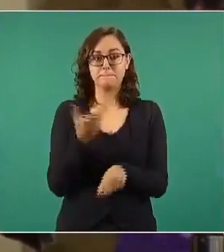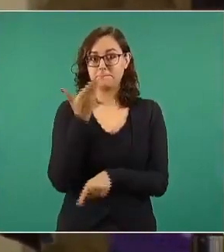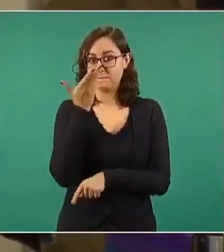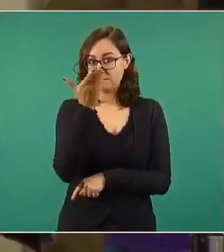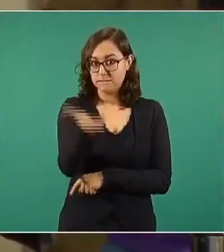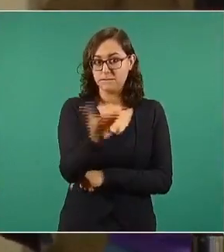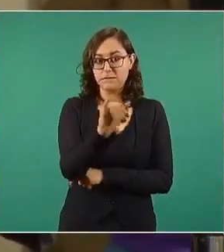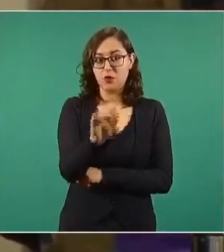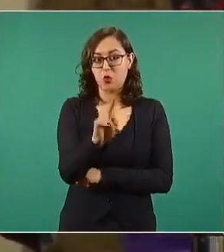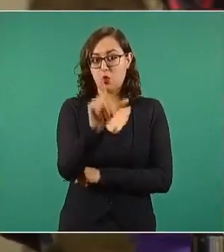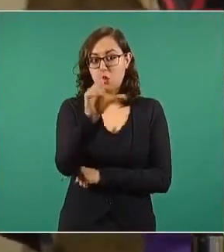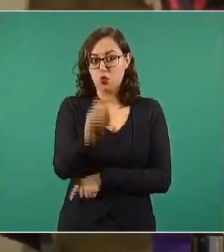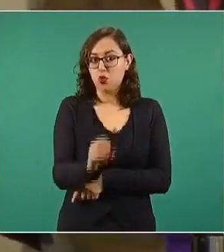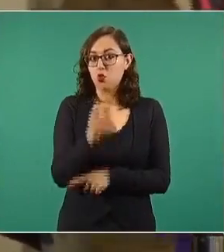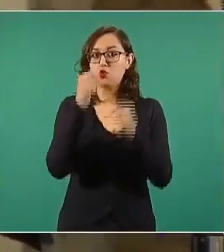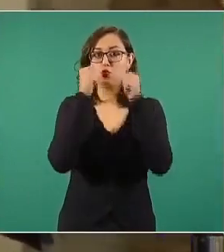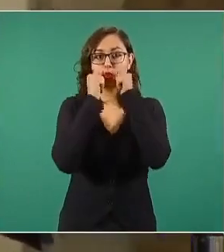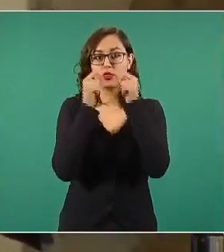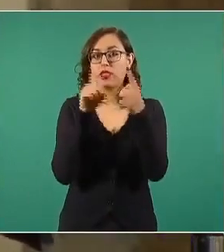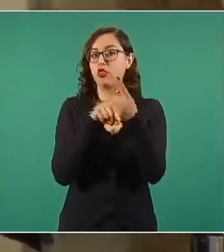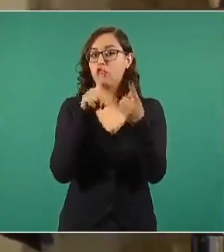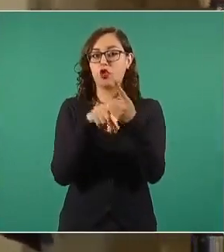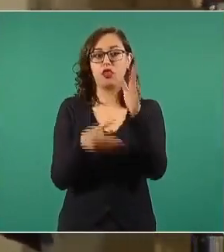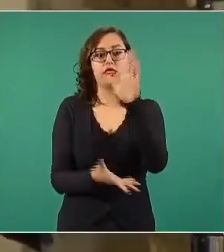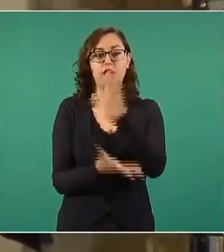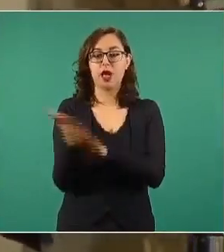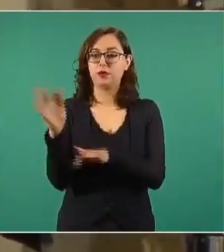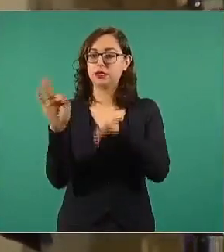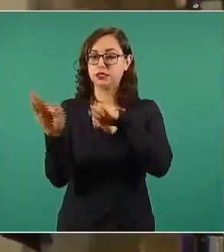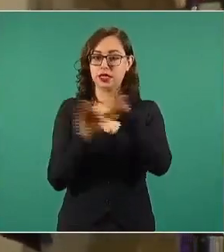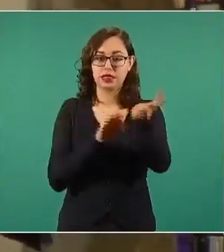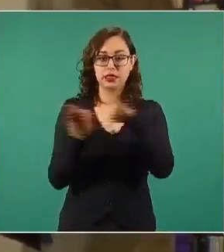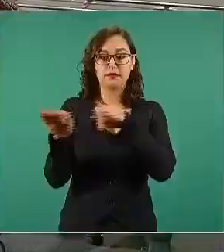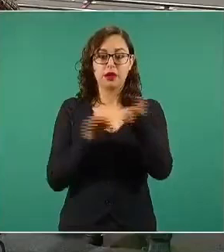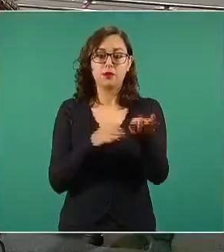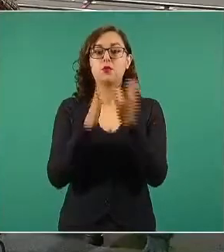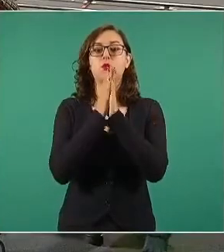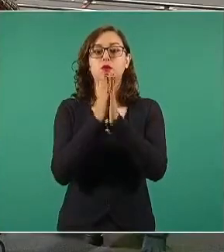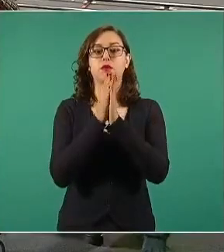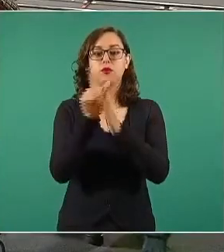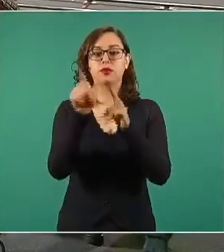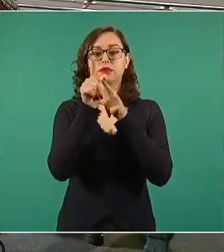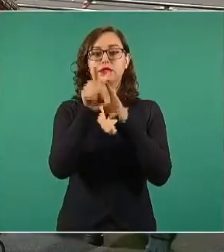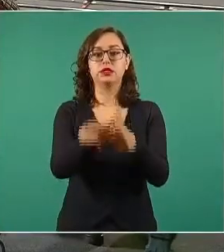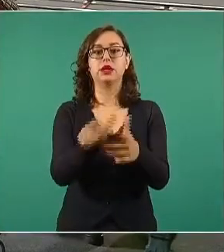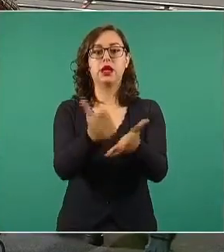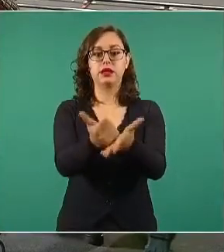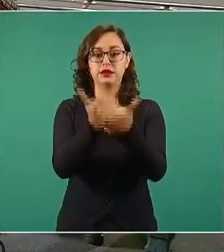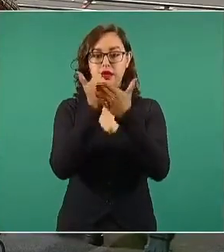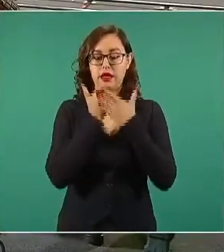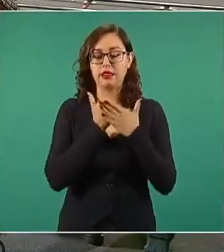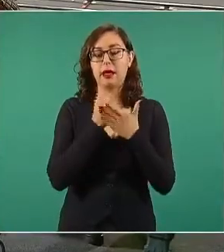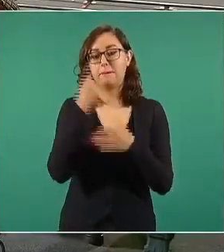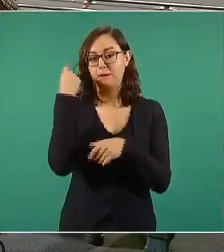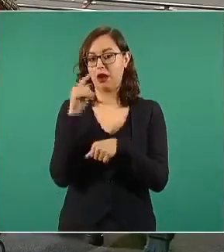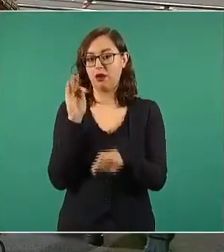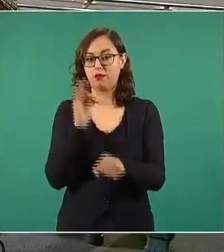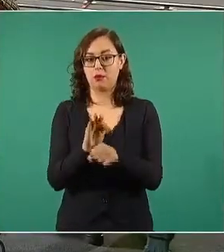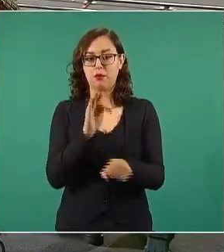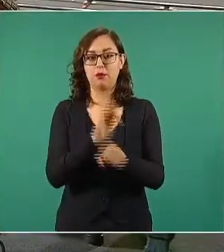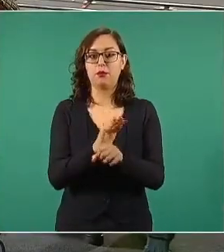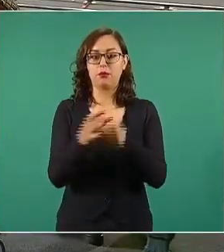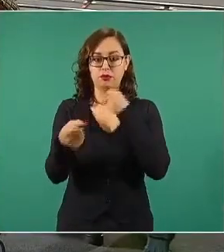donde esté, desde la iniciativa privada, no deje de ayudarnos en este mecanismo de protección a